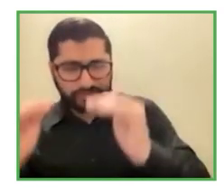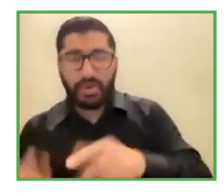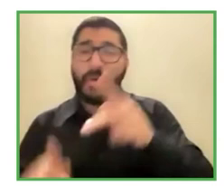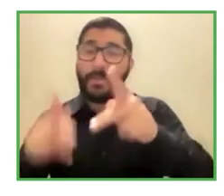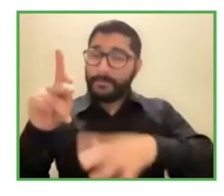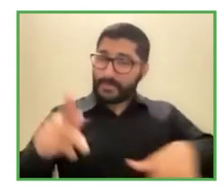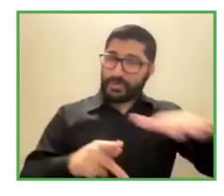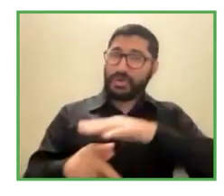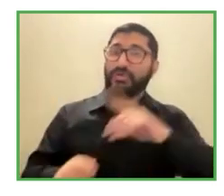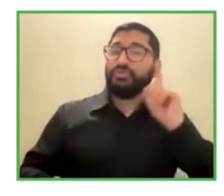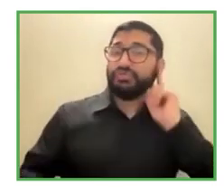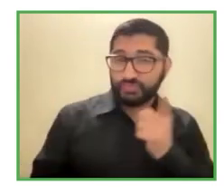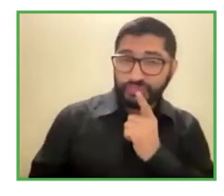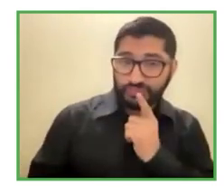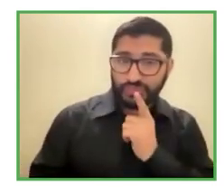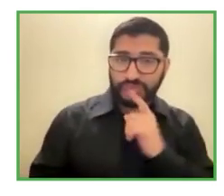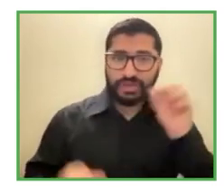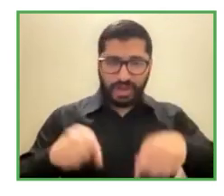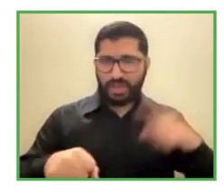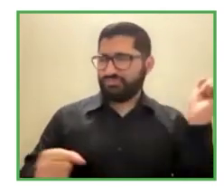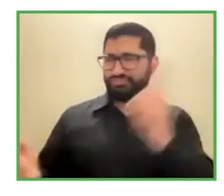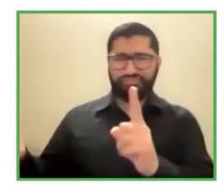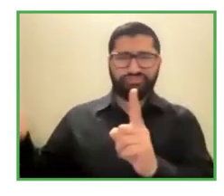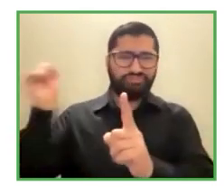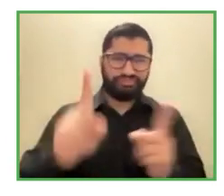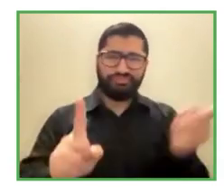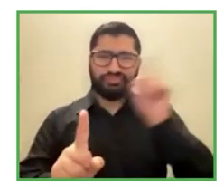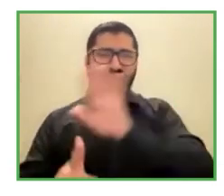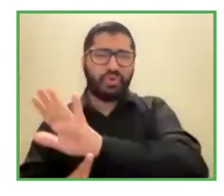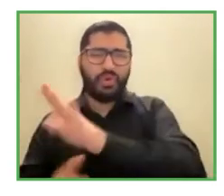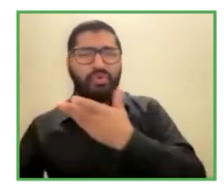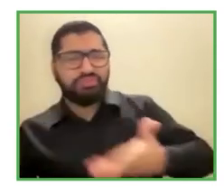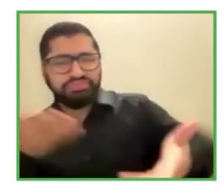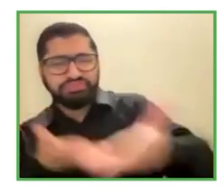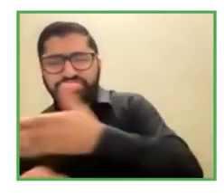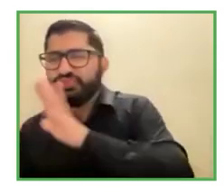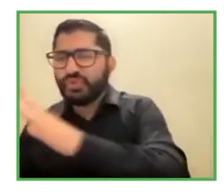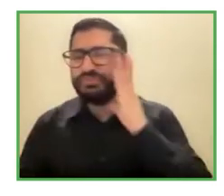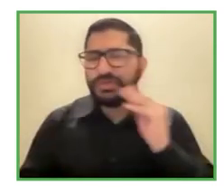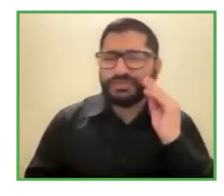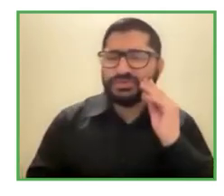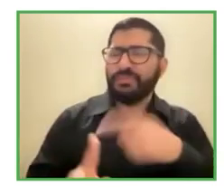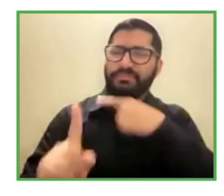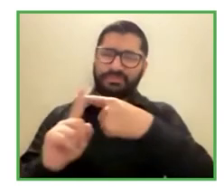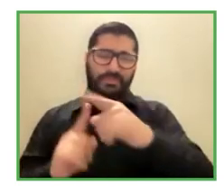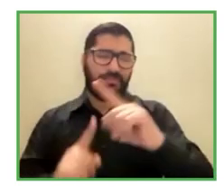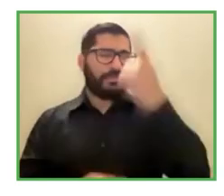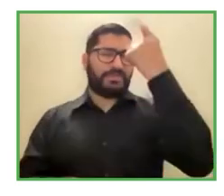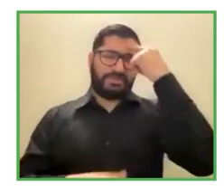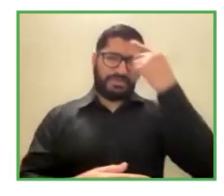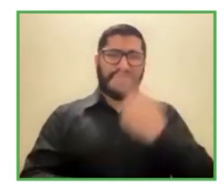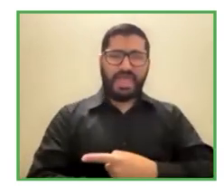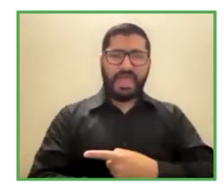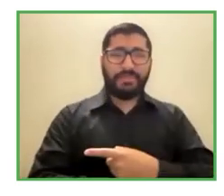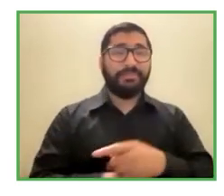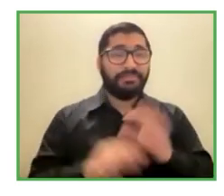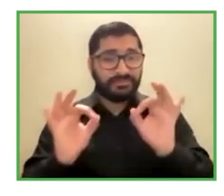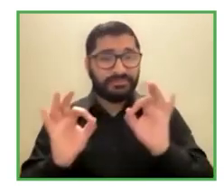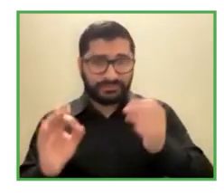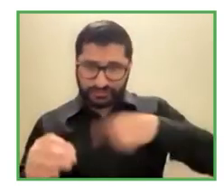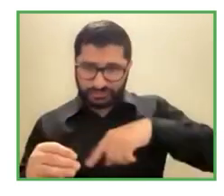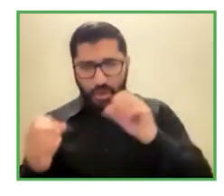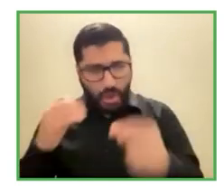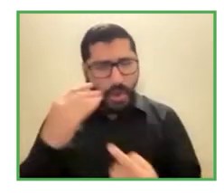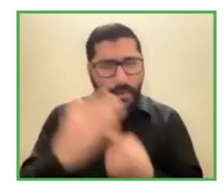retroalimentación muy positiva porque por primera vez habían tenido la oportunidad de realmente obtener información